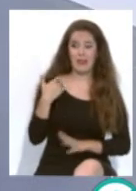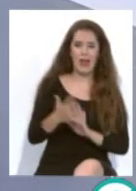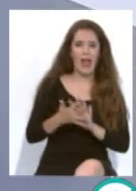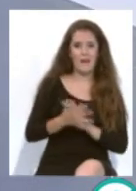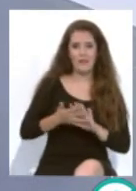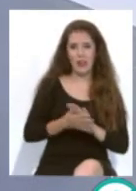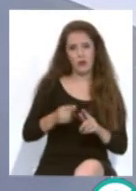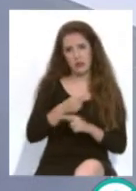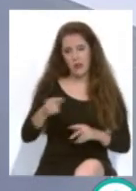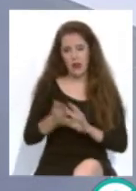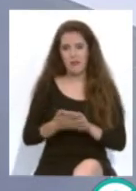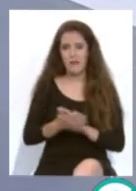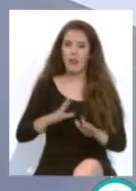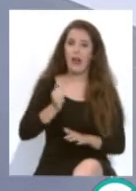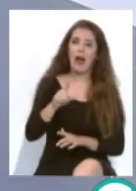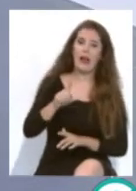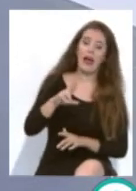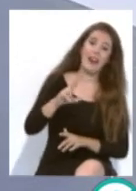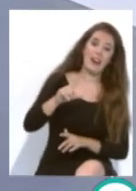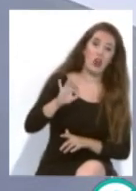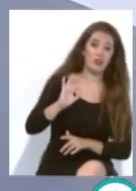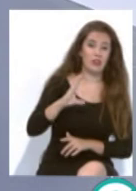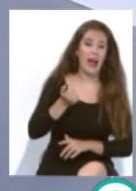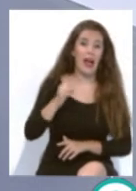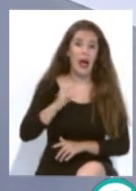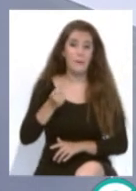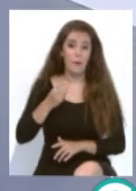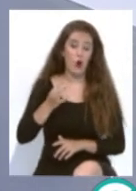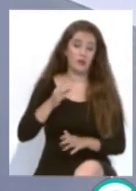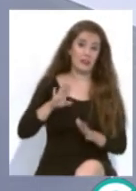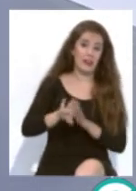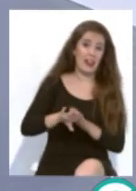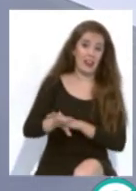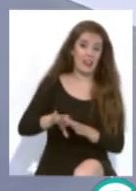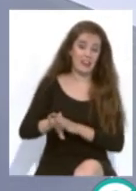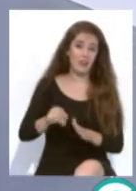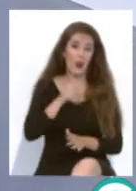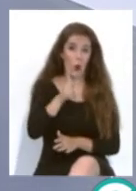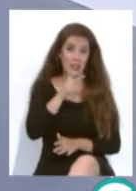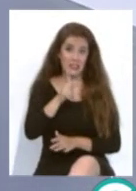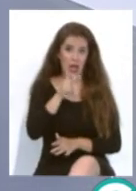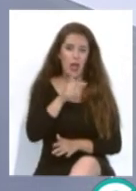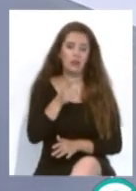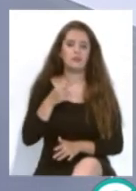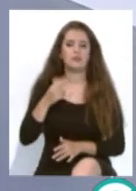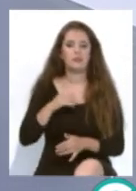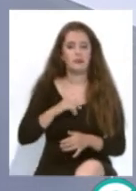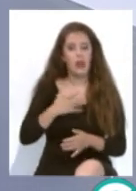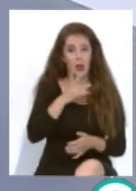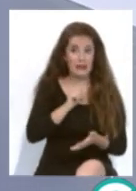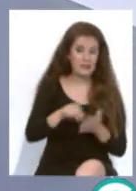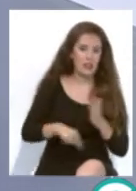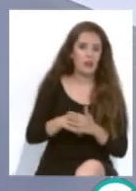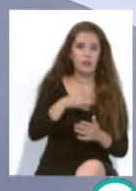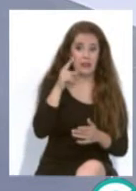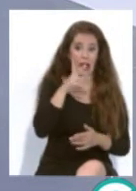durante toda la semana de Carlos Acapos, el jugador lateral derecho del Huesca y en este caso nos estamos refiriendo a Calle,